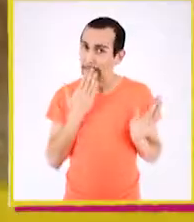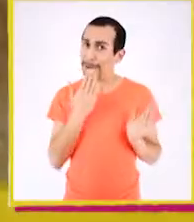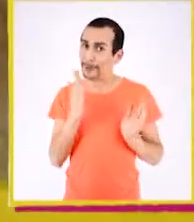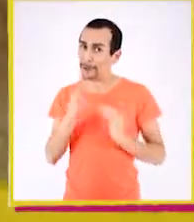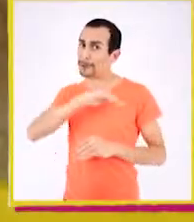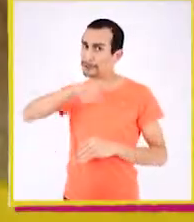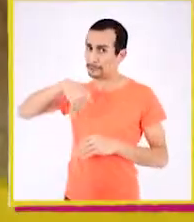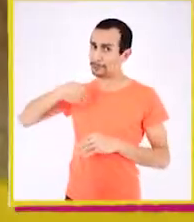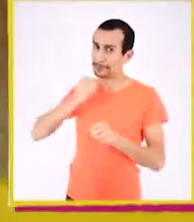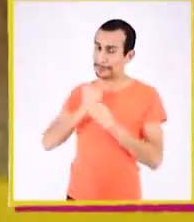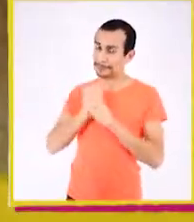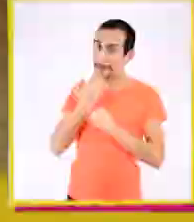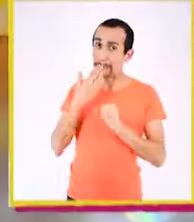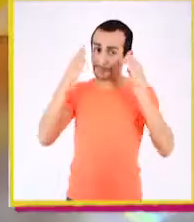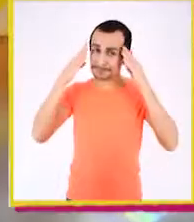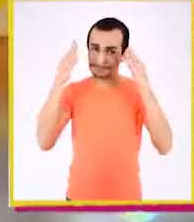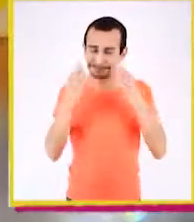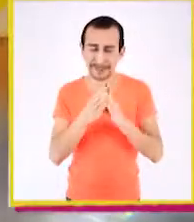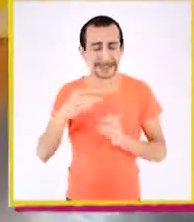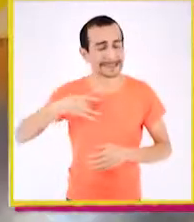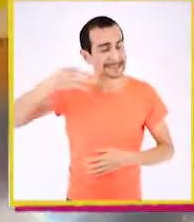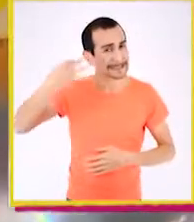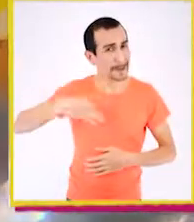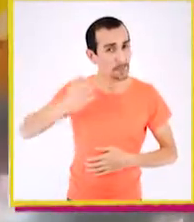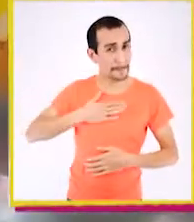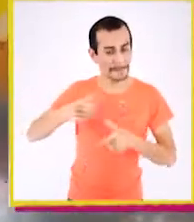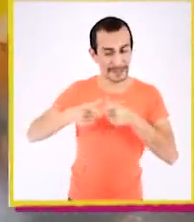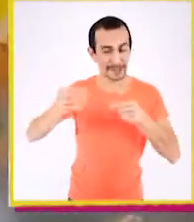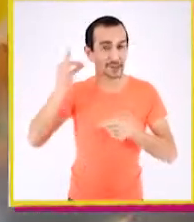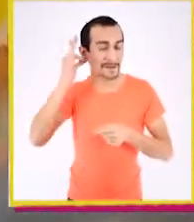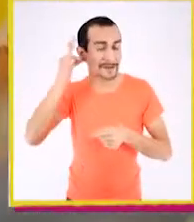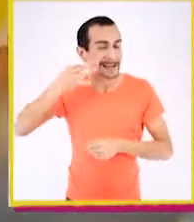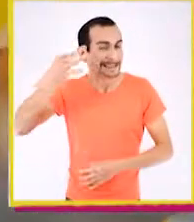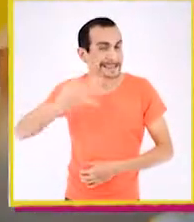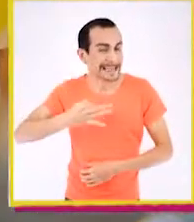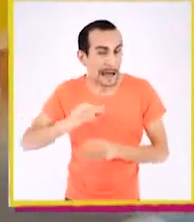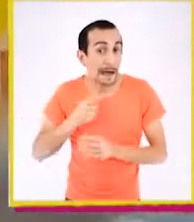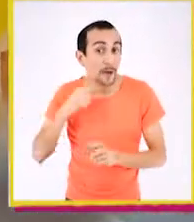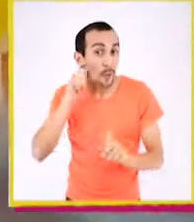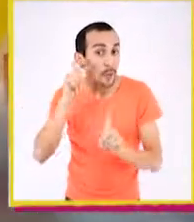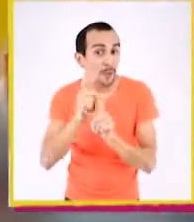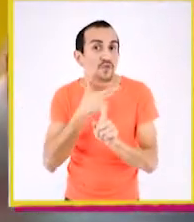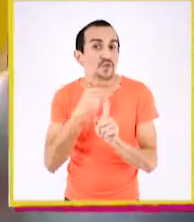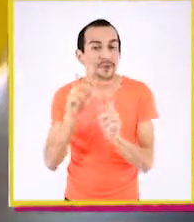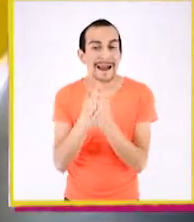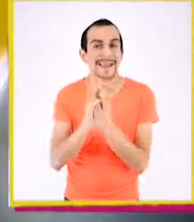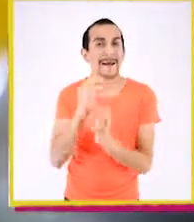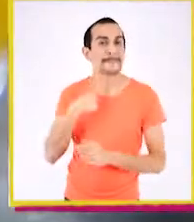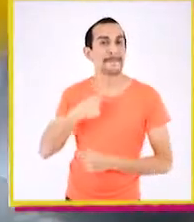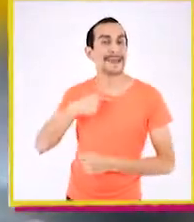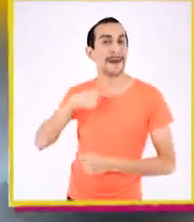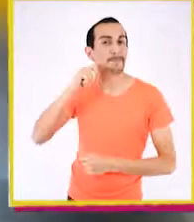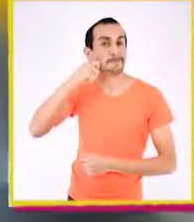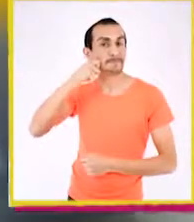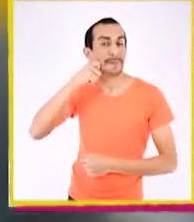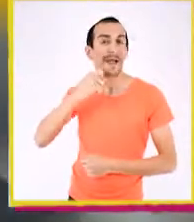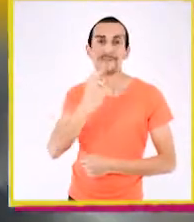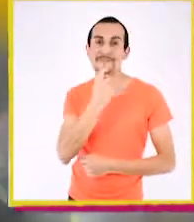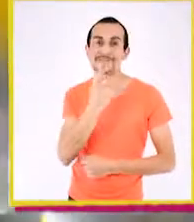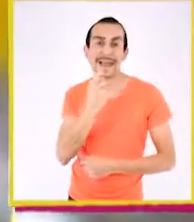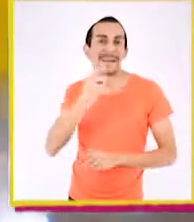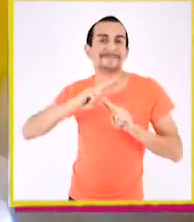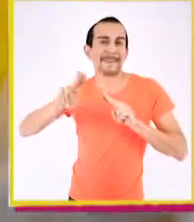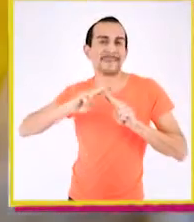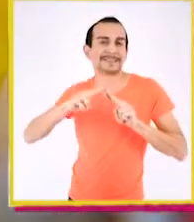Mejor volvamos a lo nuestro. Estoy segura que mi sobrina se va a entusiasmar con la idea de las libretas. Soy Fernanda y juntos